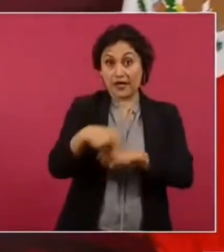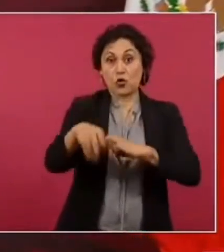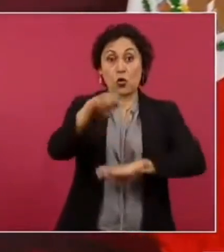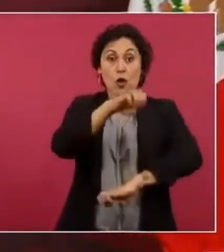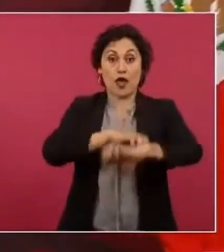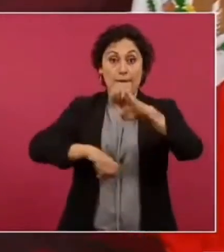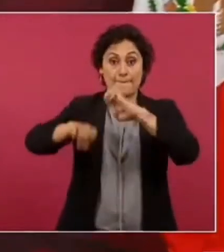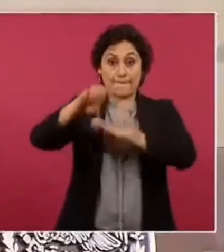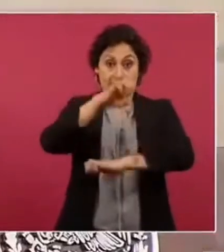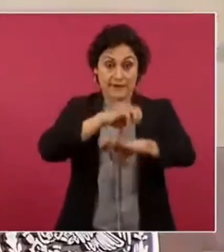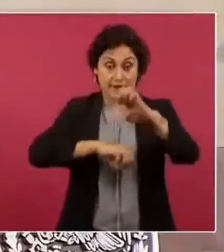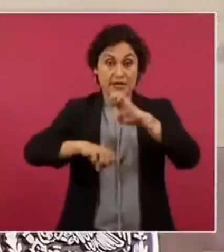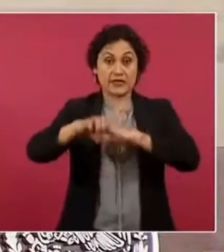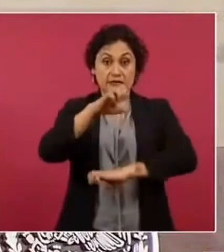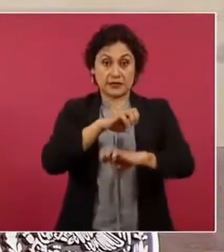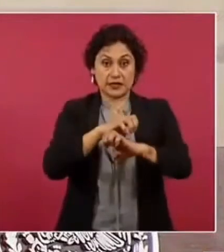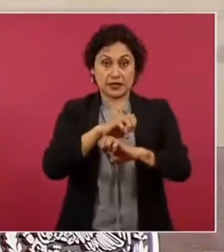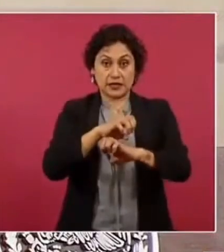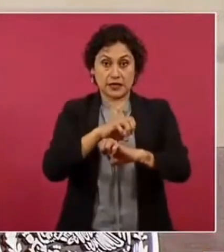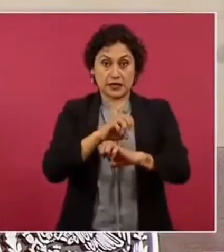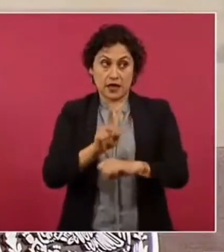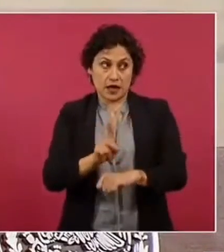hace lo mismo